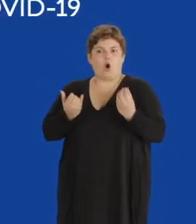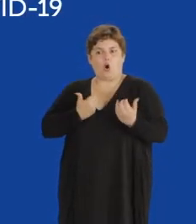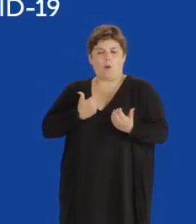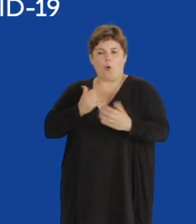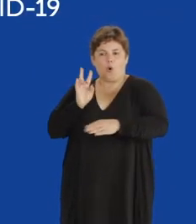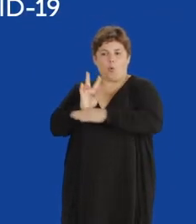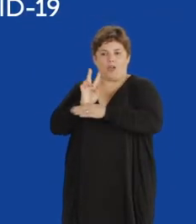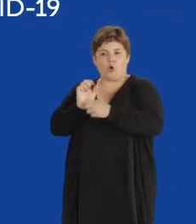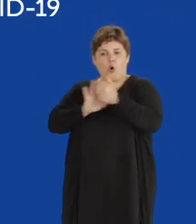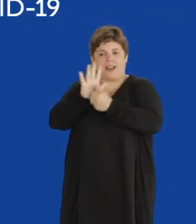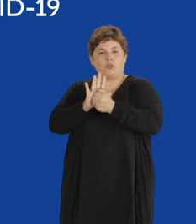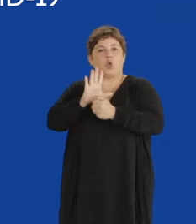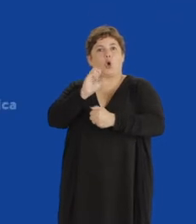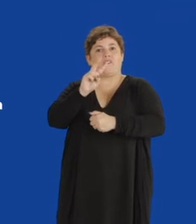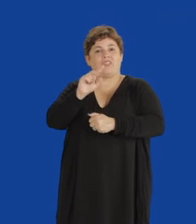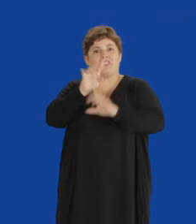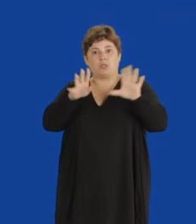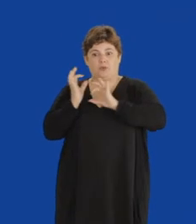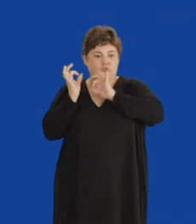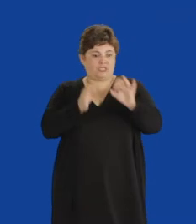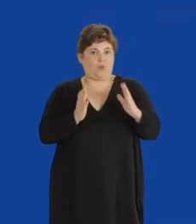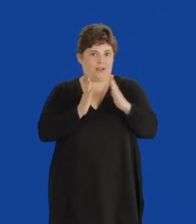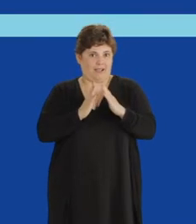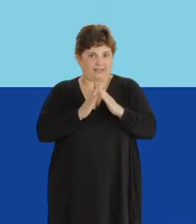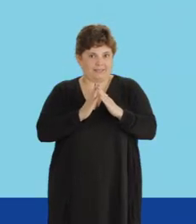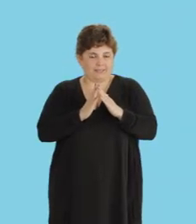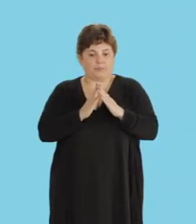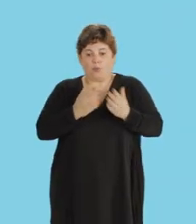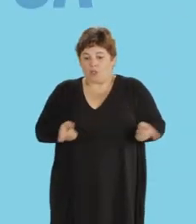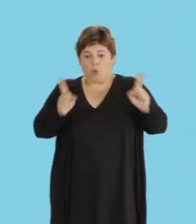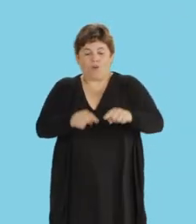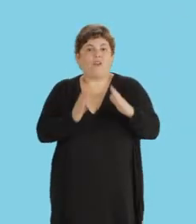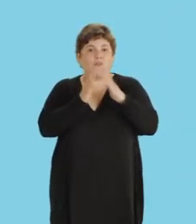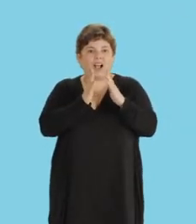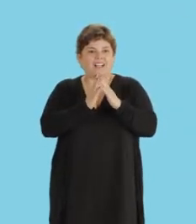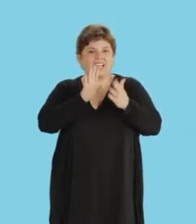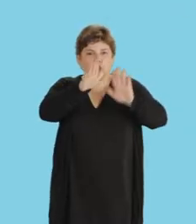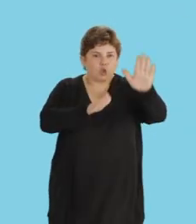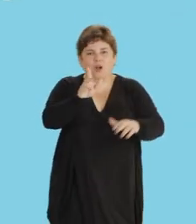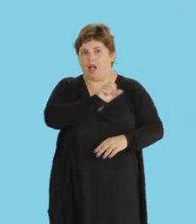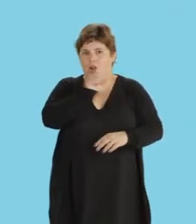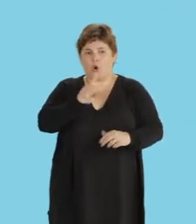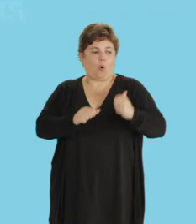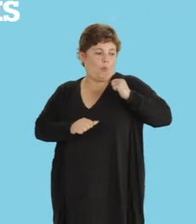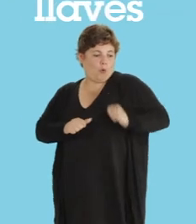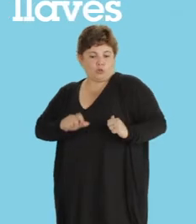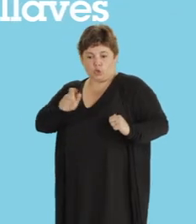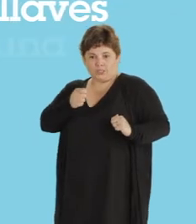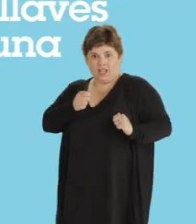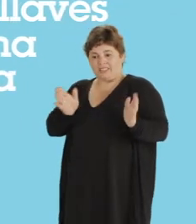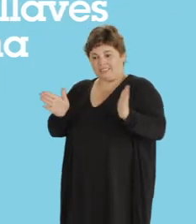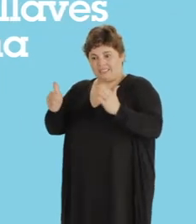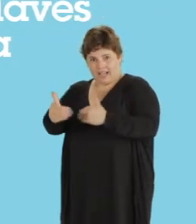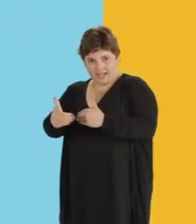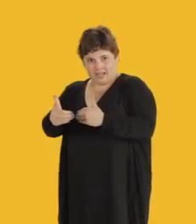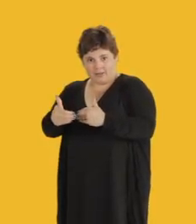¿cómo me protejo del coronavirus COVID-19 al llegar a casa? Al volver a casa, no toques nada. Deja el bolso y las llaves